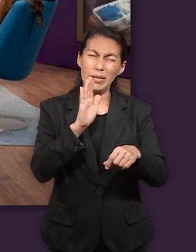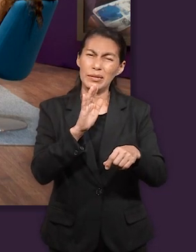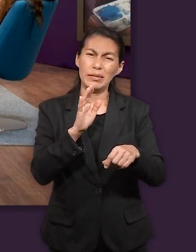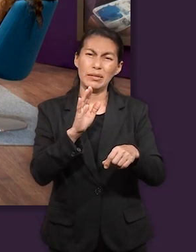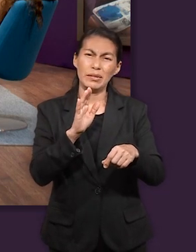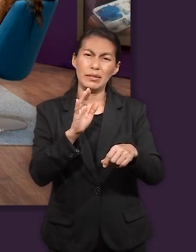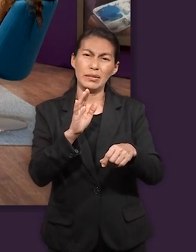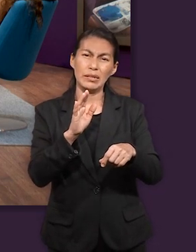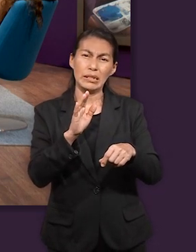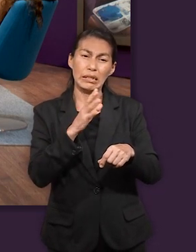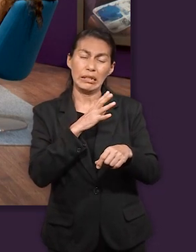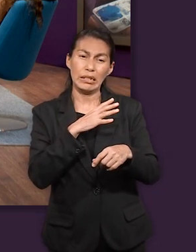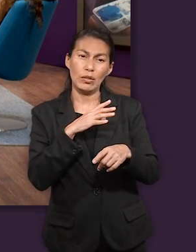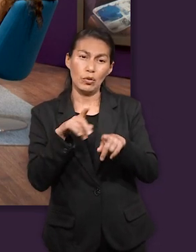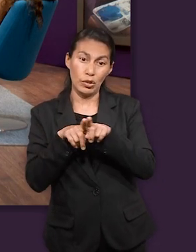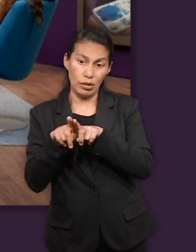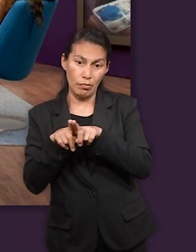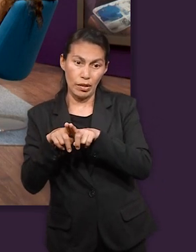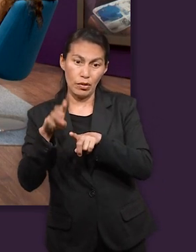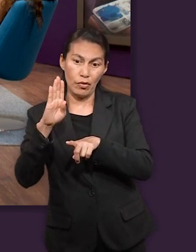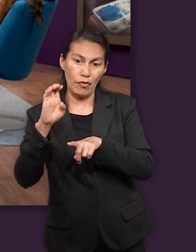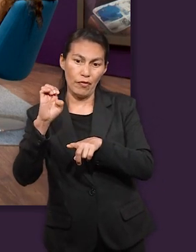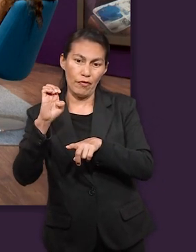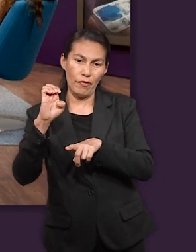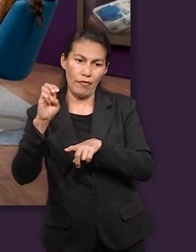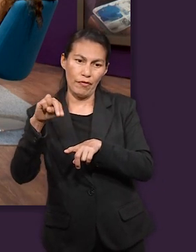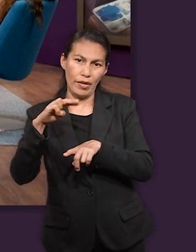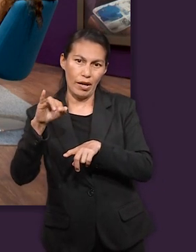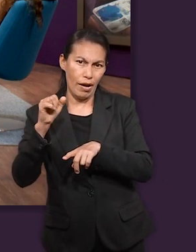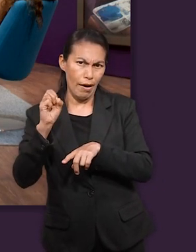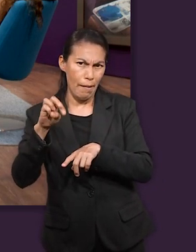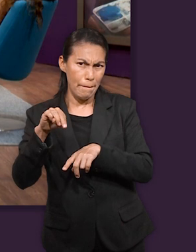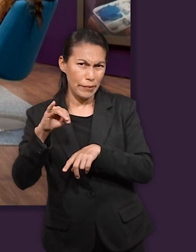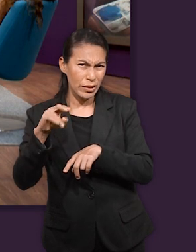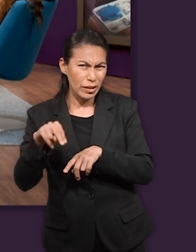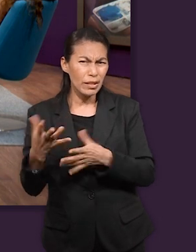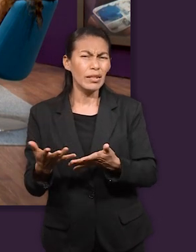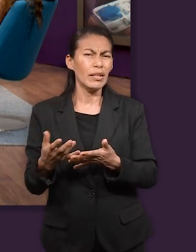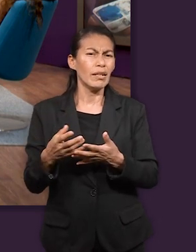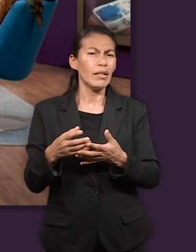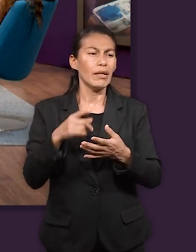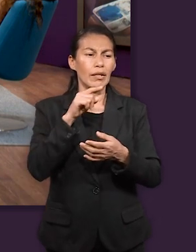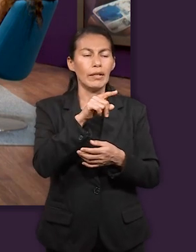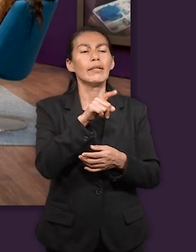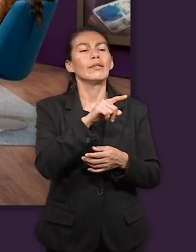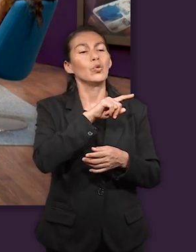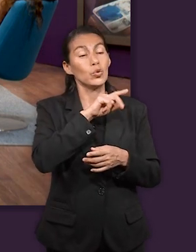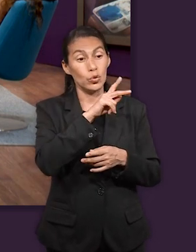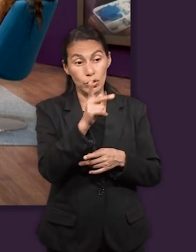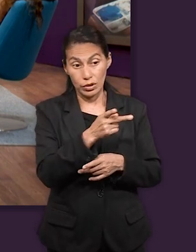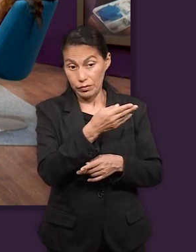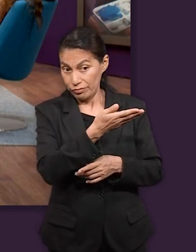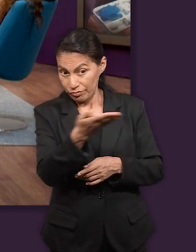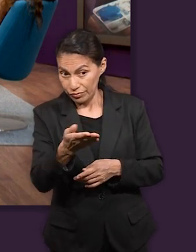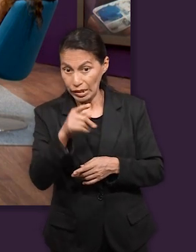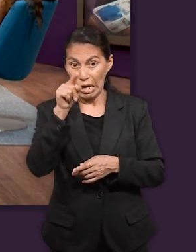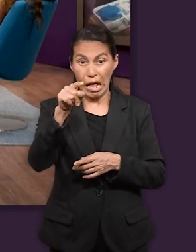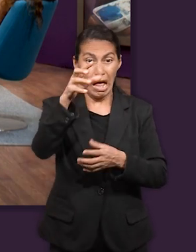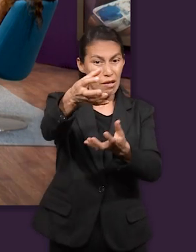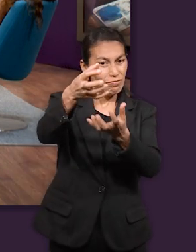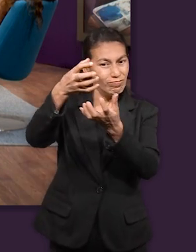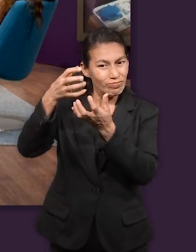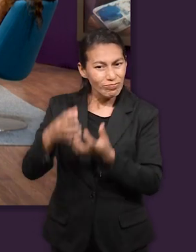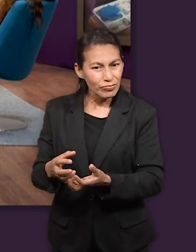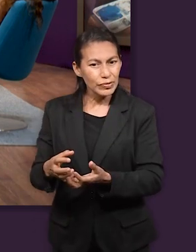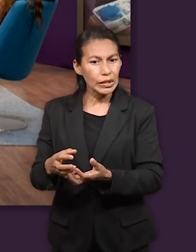los prueba con el hijo menor con su hermano menor y lo hace traer